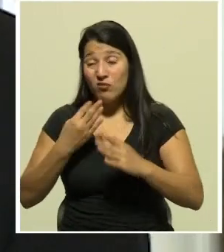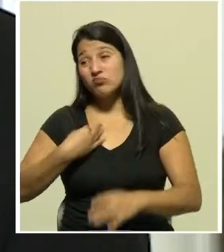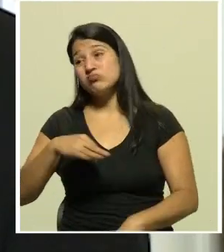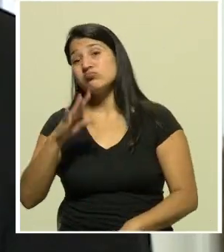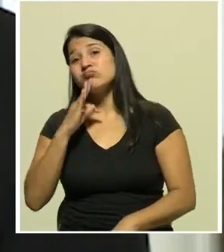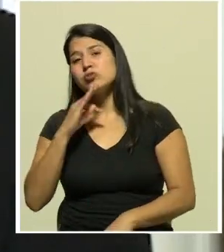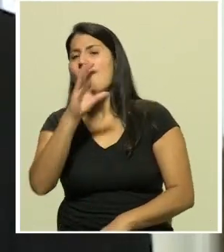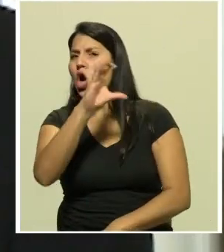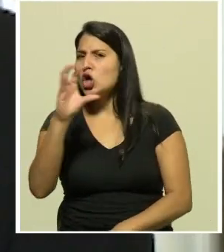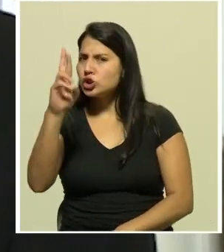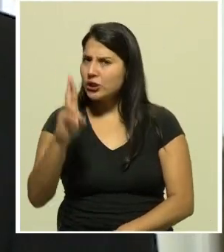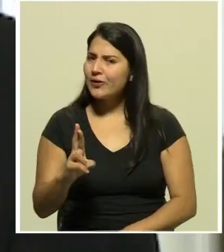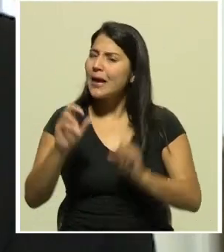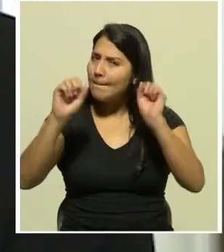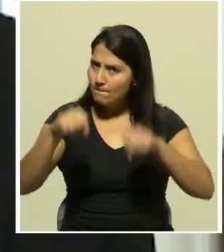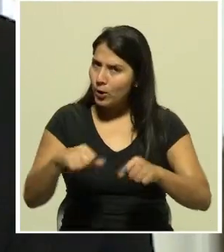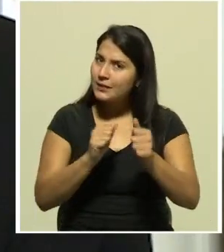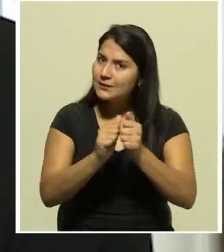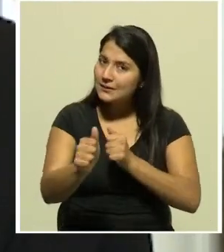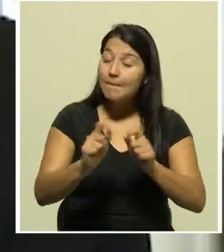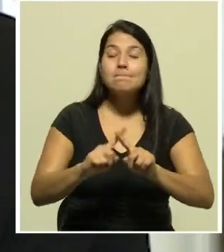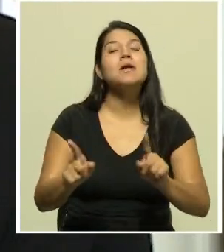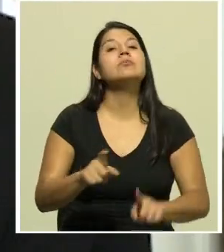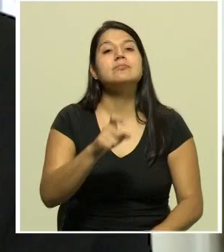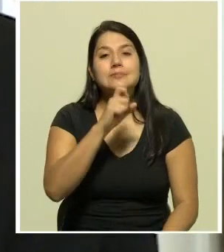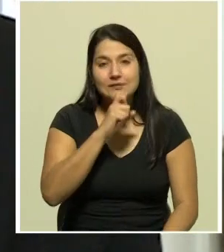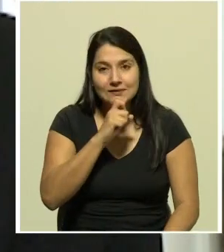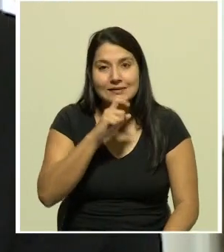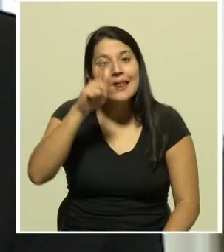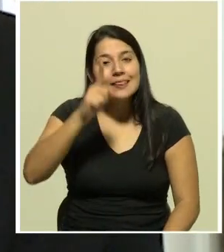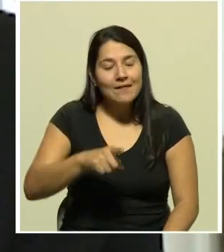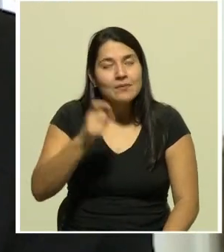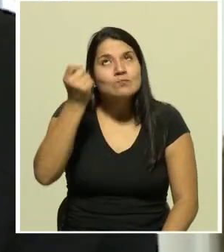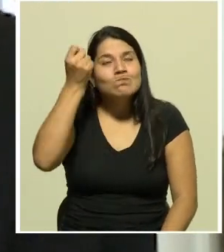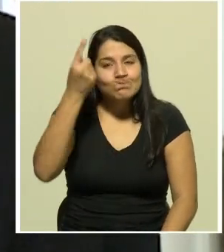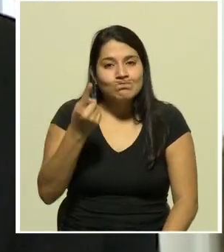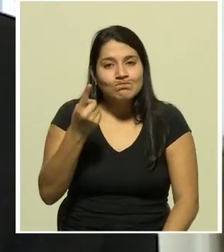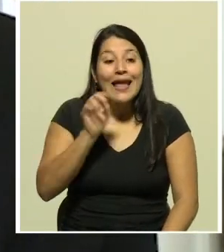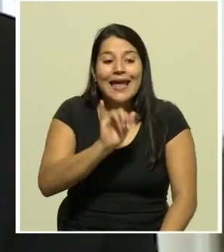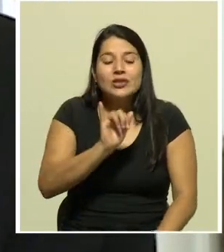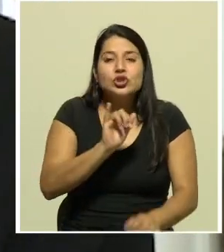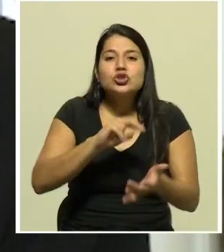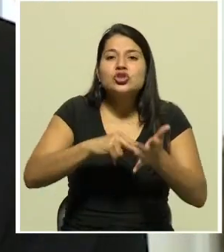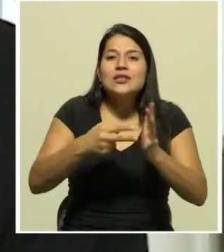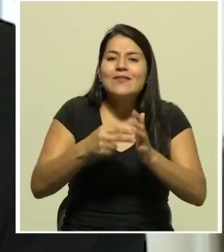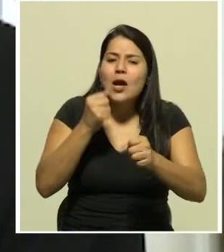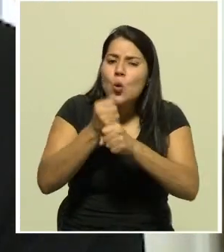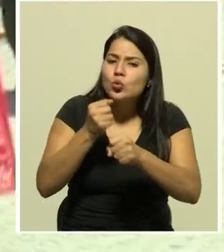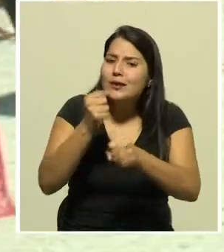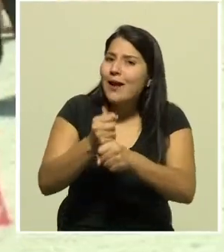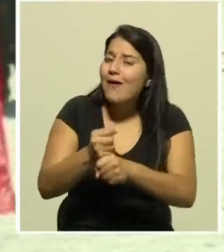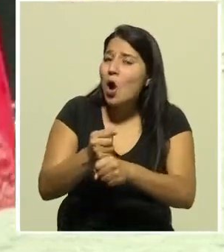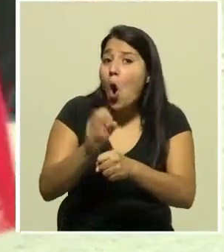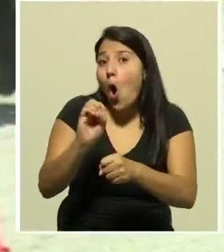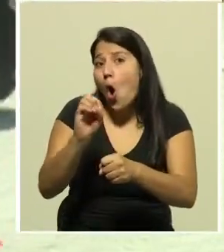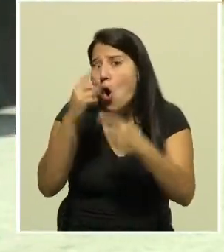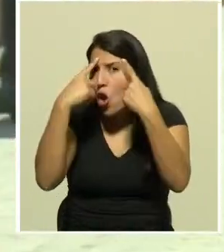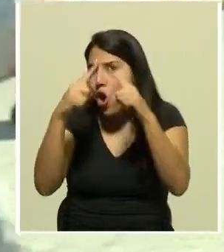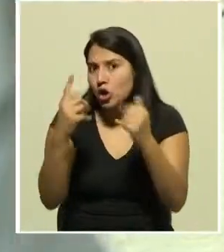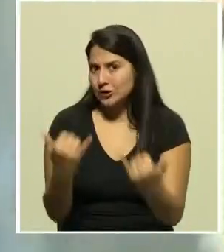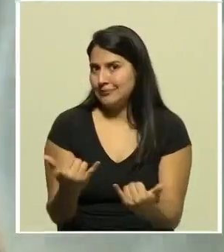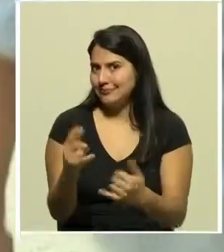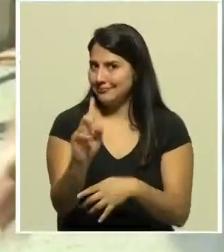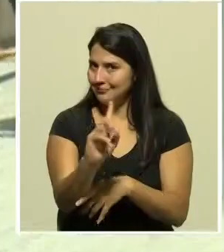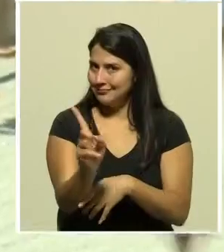pandemia pero nos va a costar y tenemos que pensar que es un trabajo que es un esfuerzo que no va a ser inmediato la más reciente